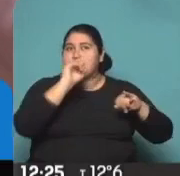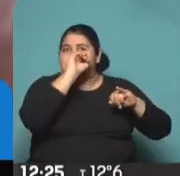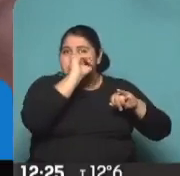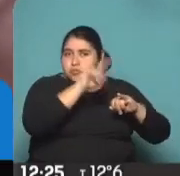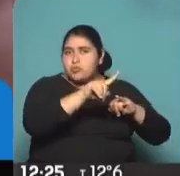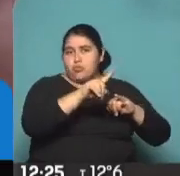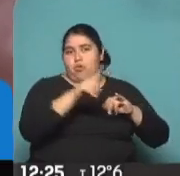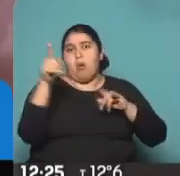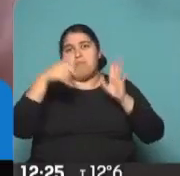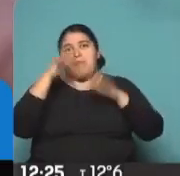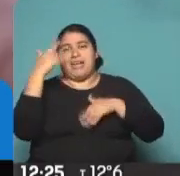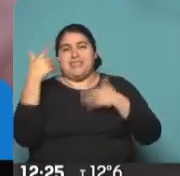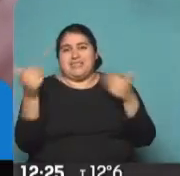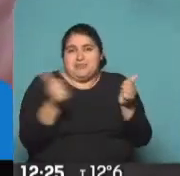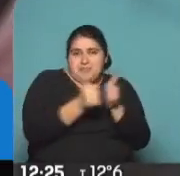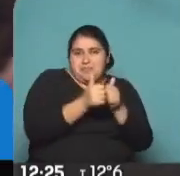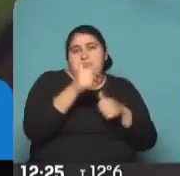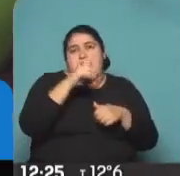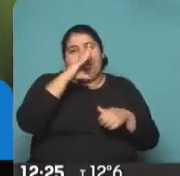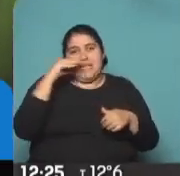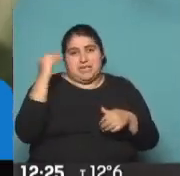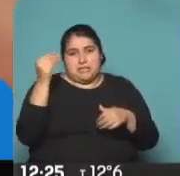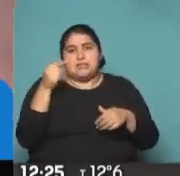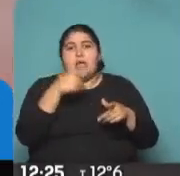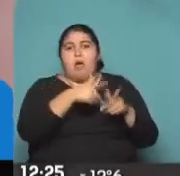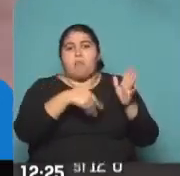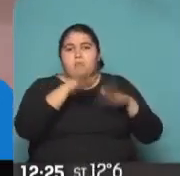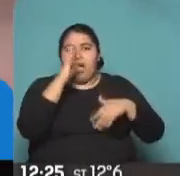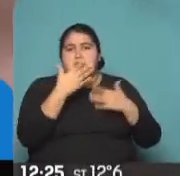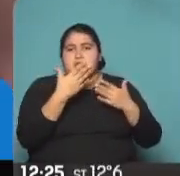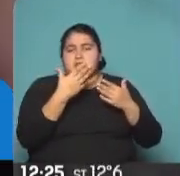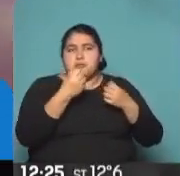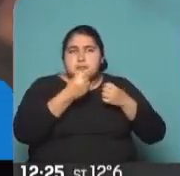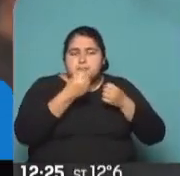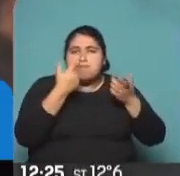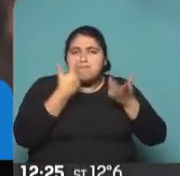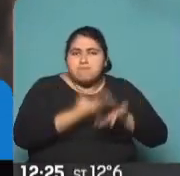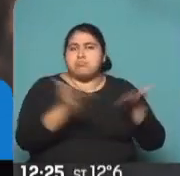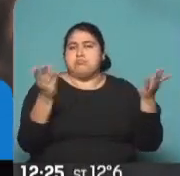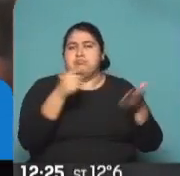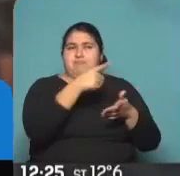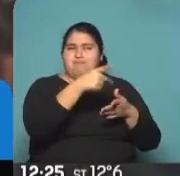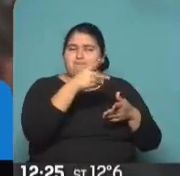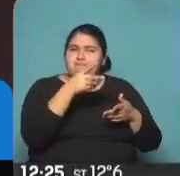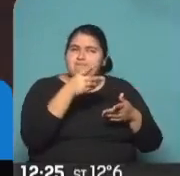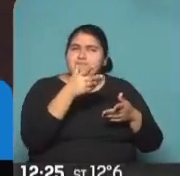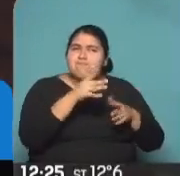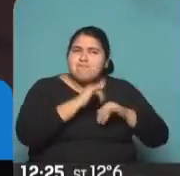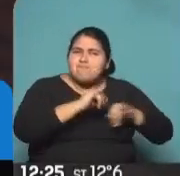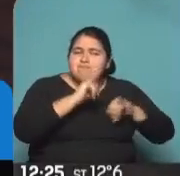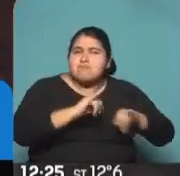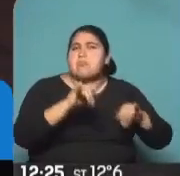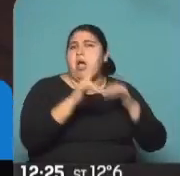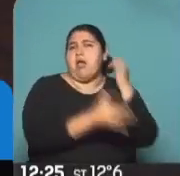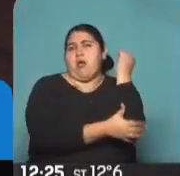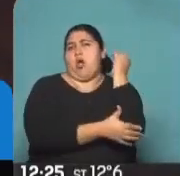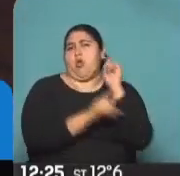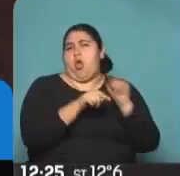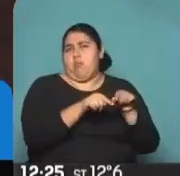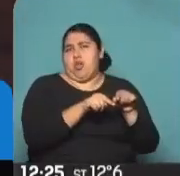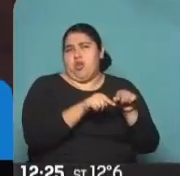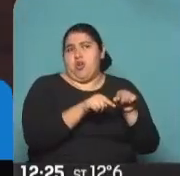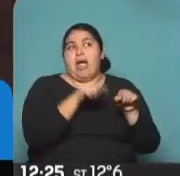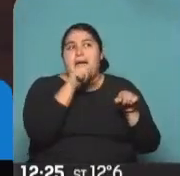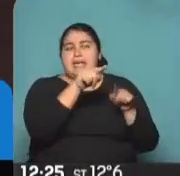la expresidenta Cristina Fernández de Kirchner, logró instalar en la agenda el problema económico. Y eso me parece que fue un elemento